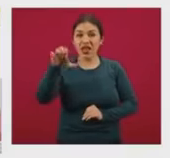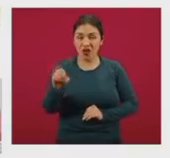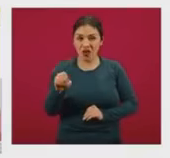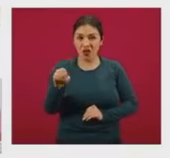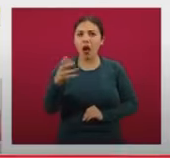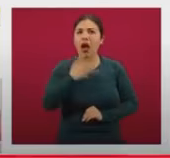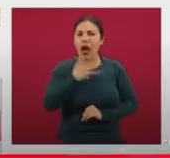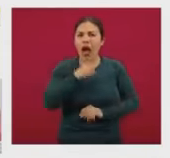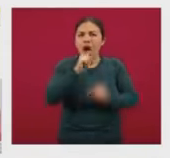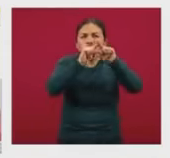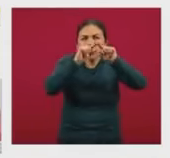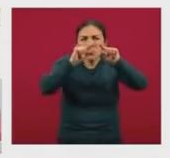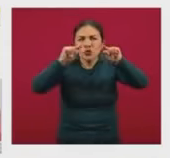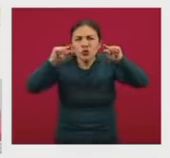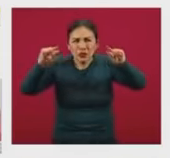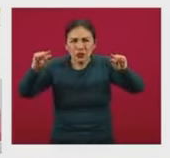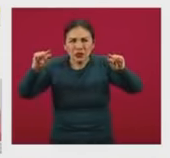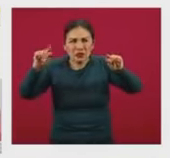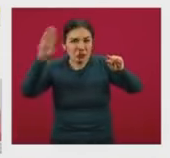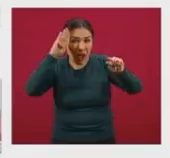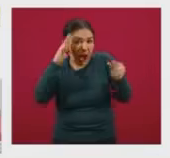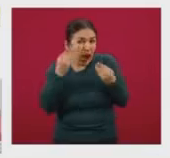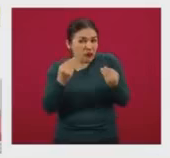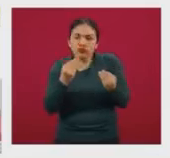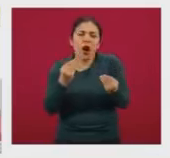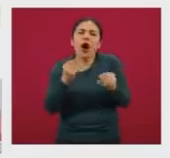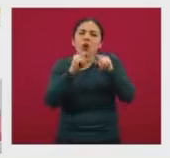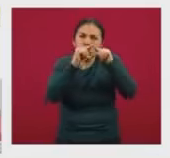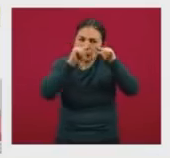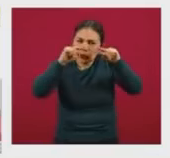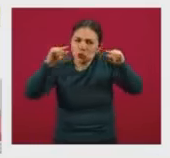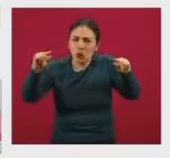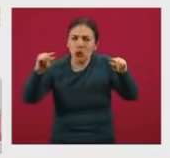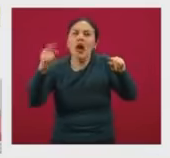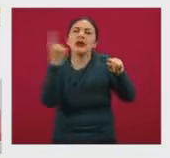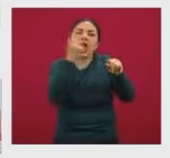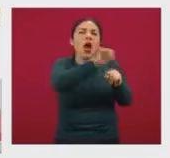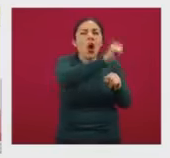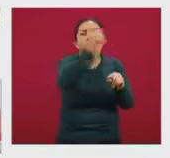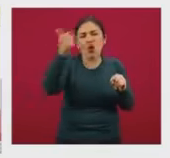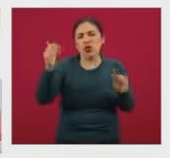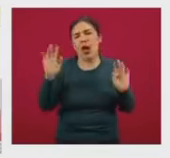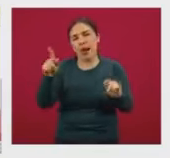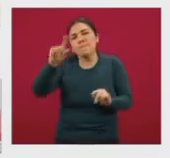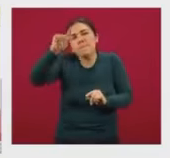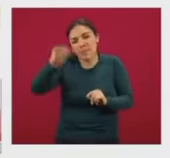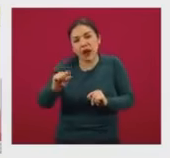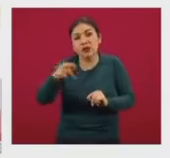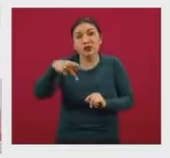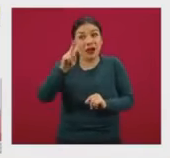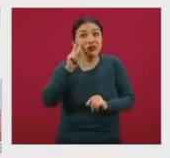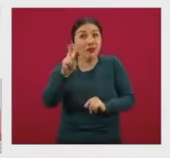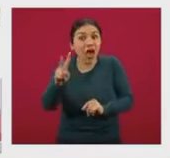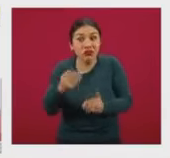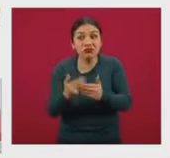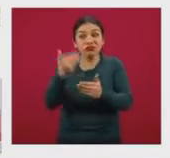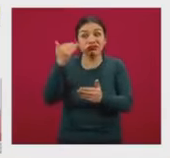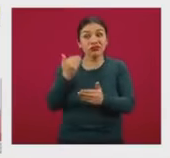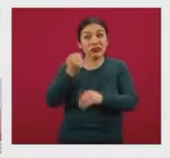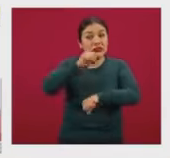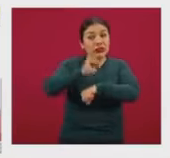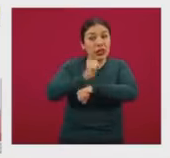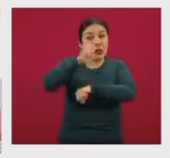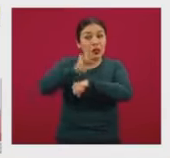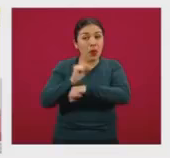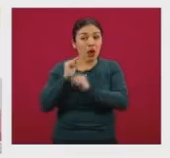de que tiene una baja cantidad, digamos, de casos en comparación a las otras regiones, vemos cómo en las últimas semanas